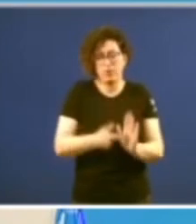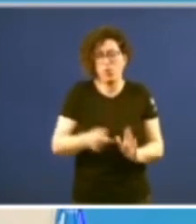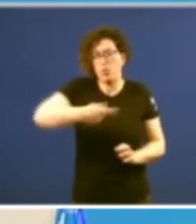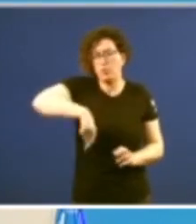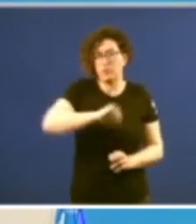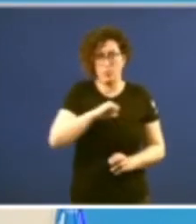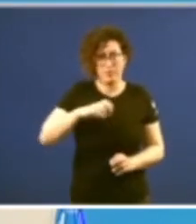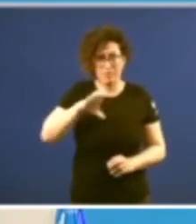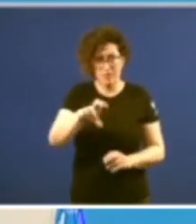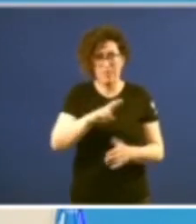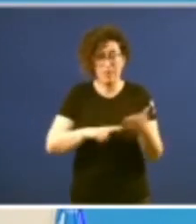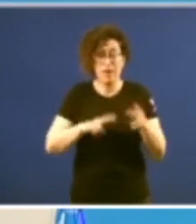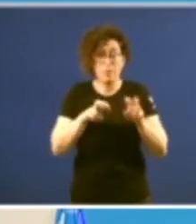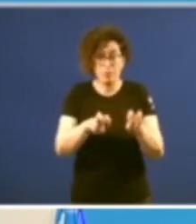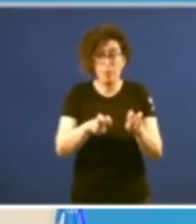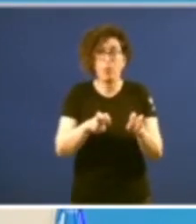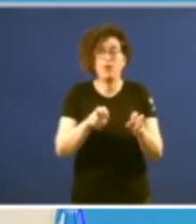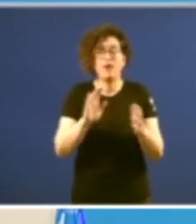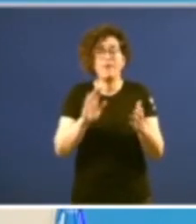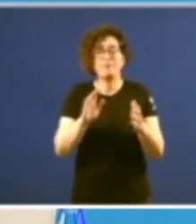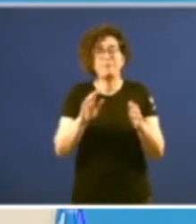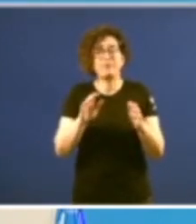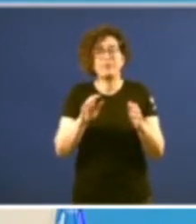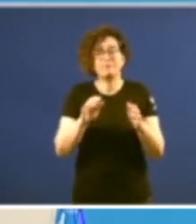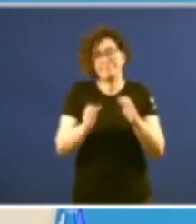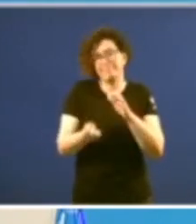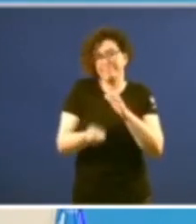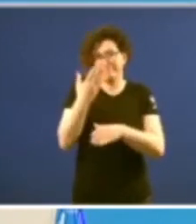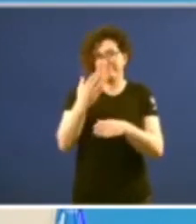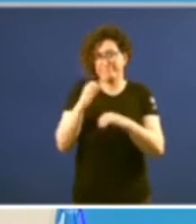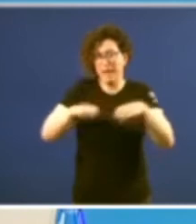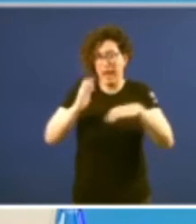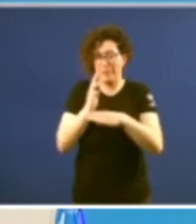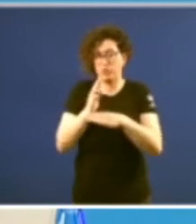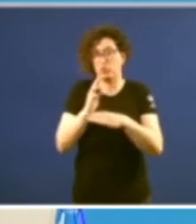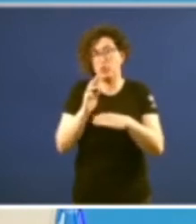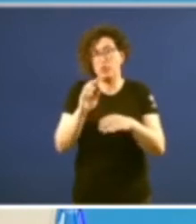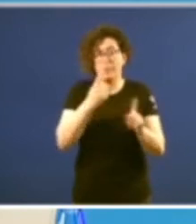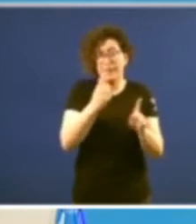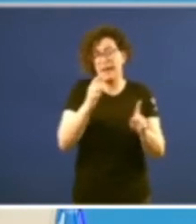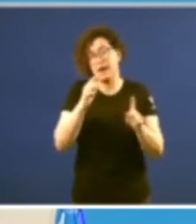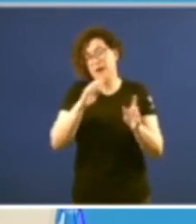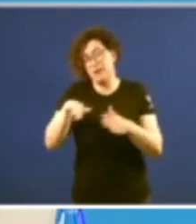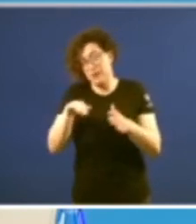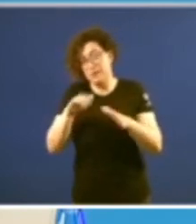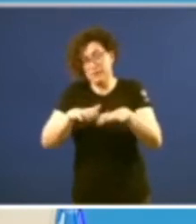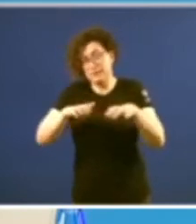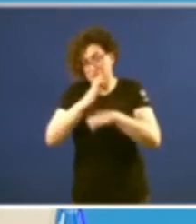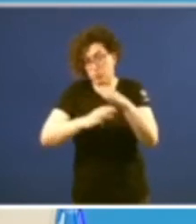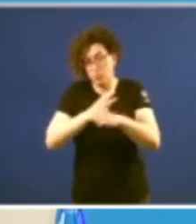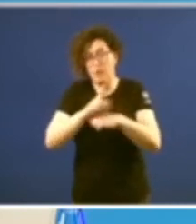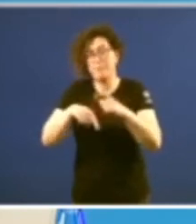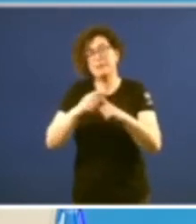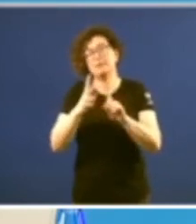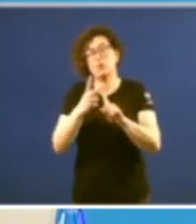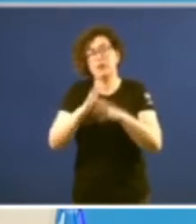a fase inicial de actividade parlamentaria da primeira legislatura e da segunda legislatura contrasta con a madurez